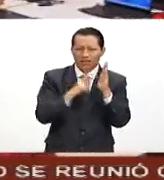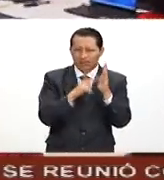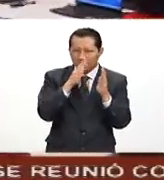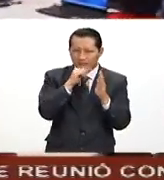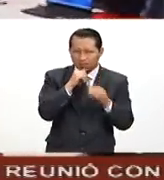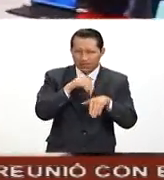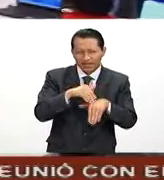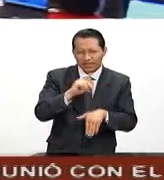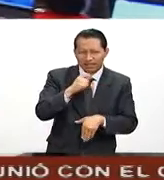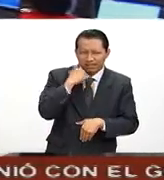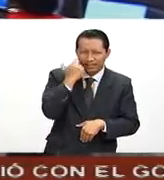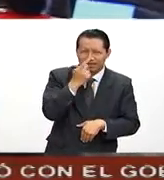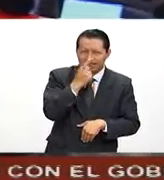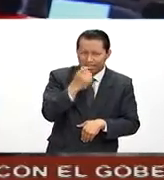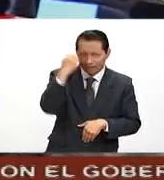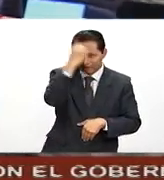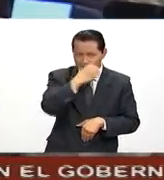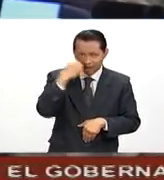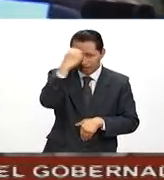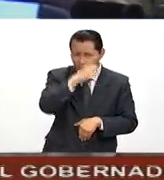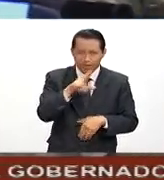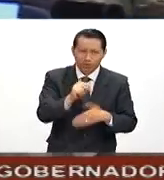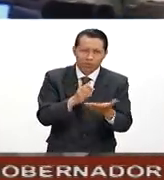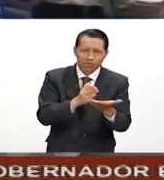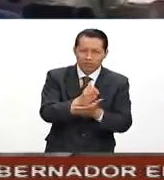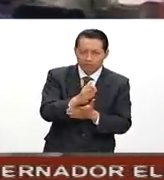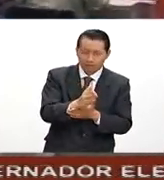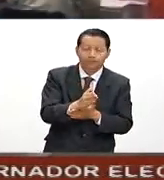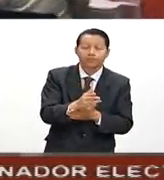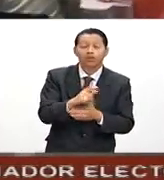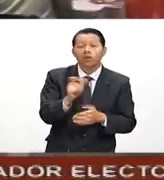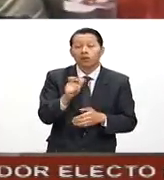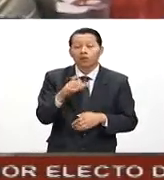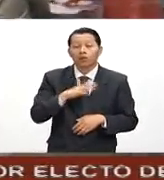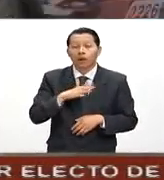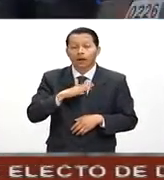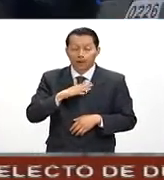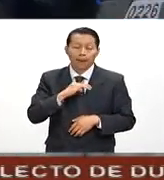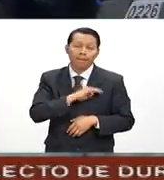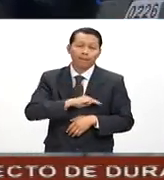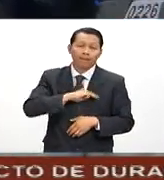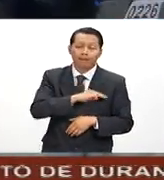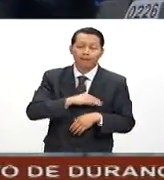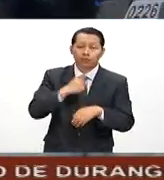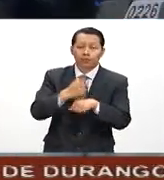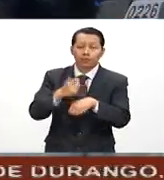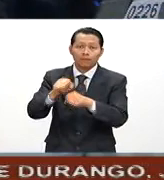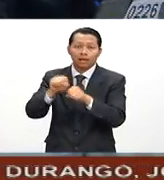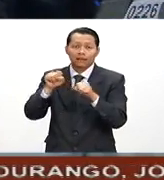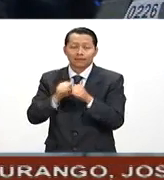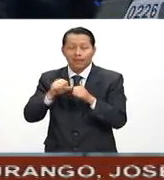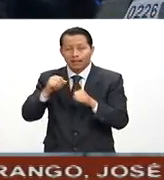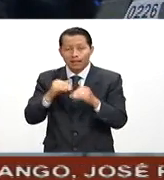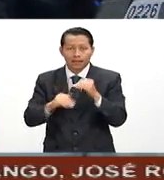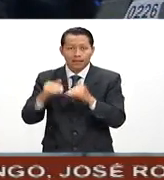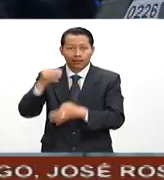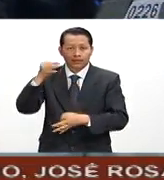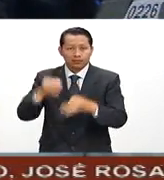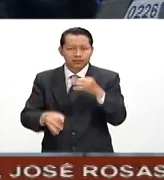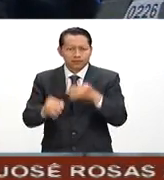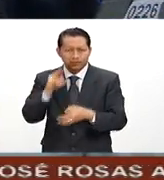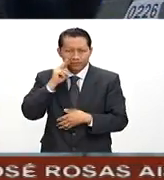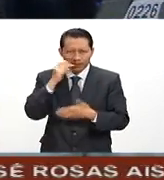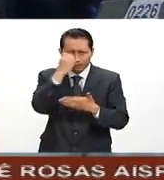es decir, por no pasar la evaluación. Luego de revisar el proyecto, los ministros de la primera sala determinaron que no cumplir con estas